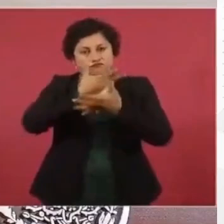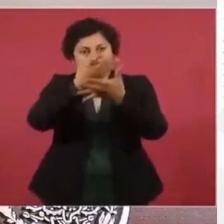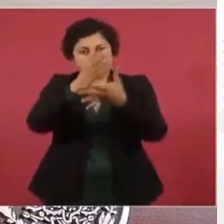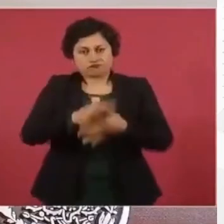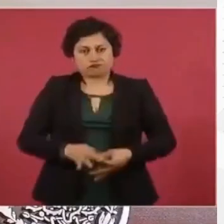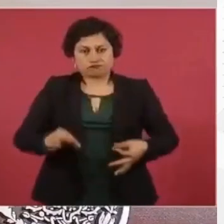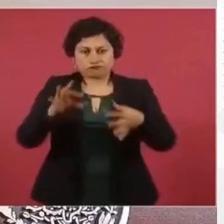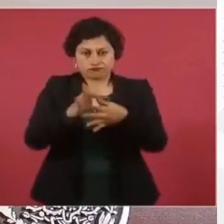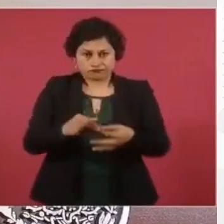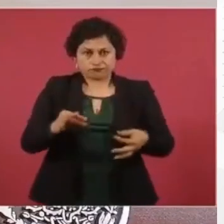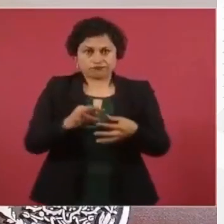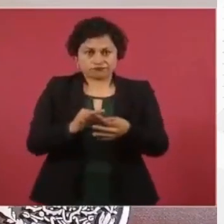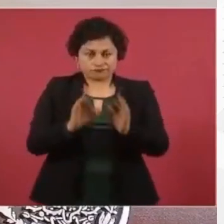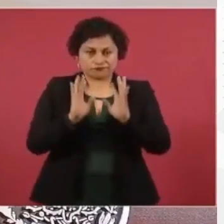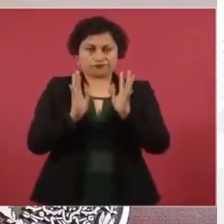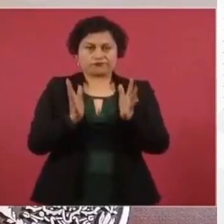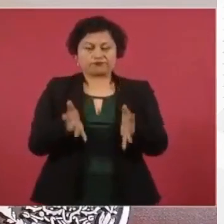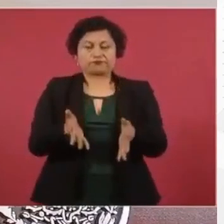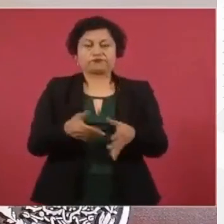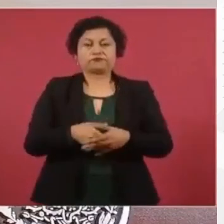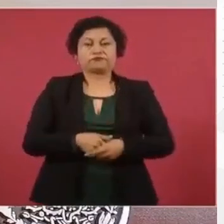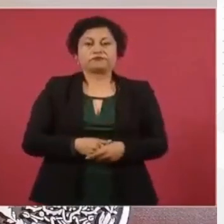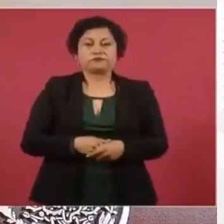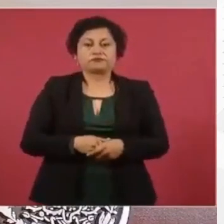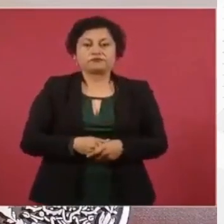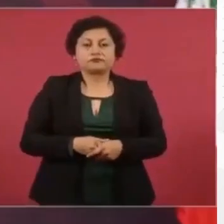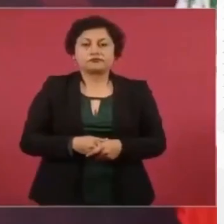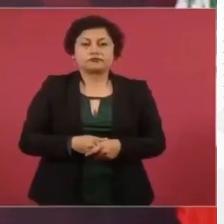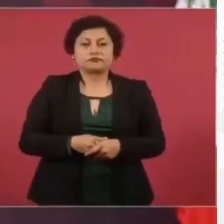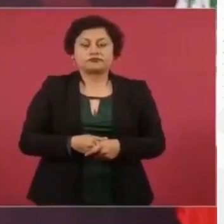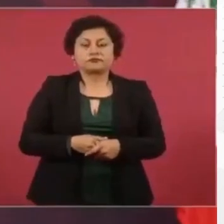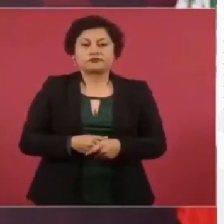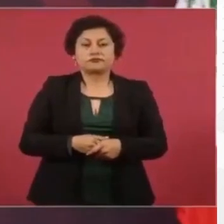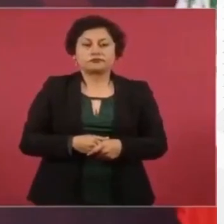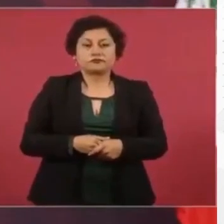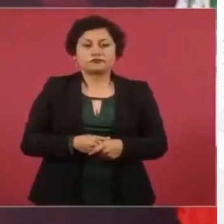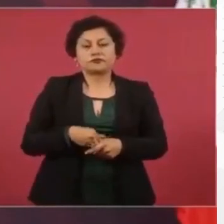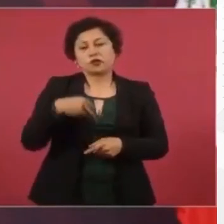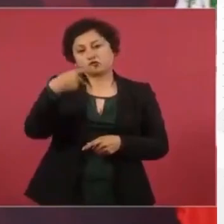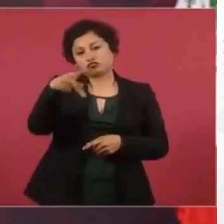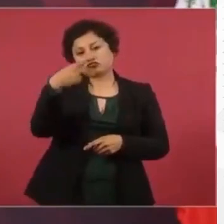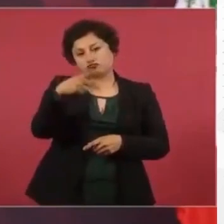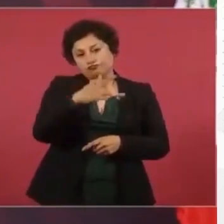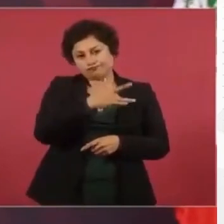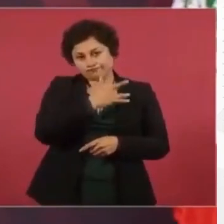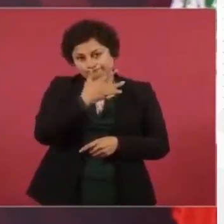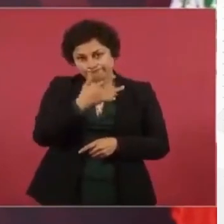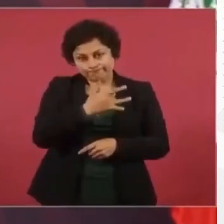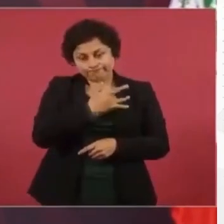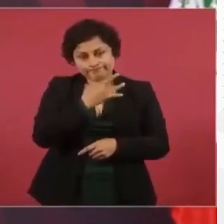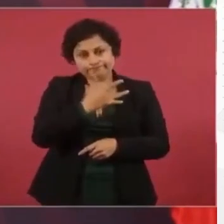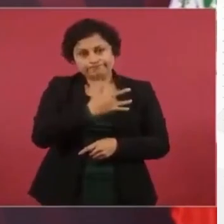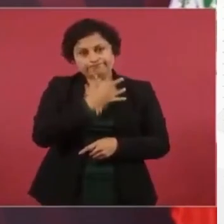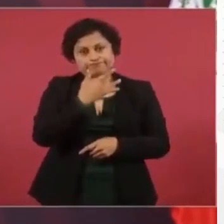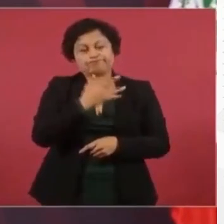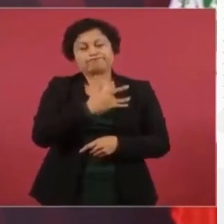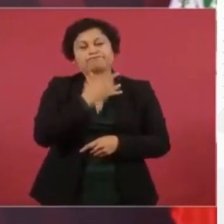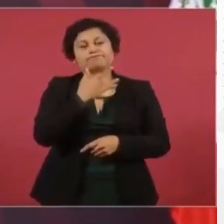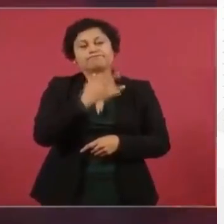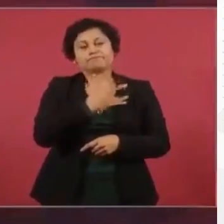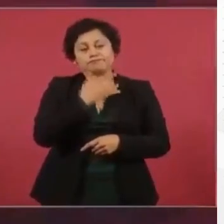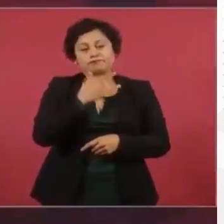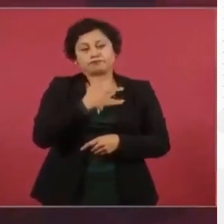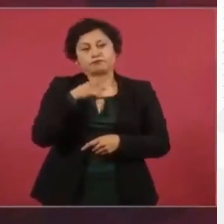sientes y lo que estás